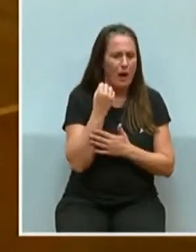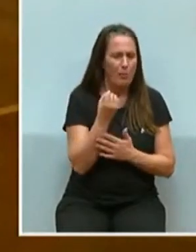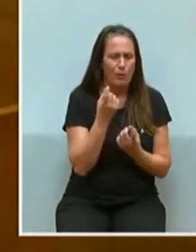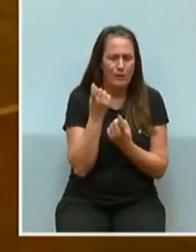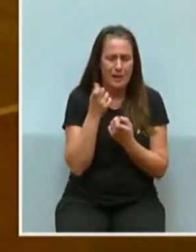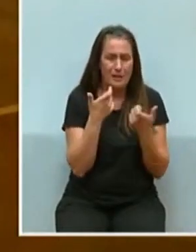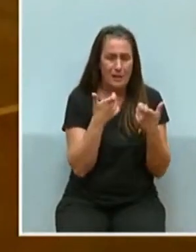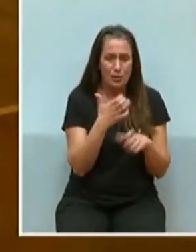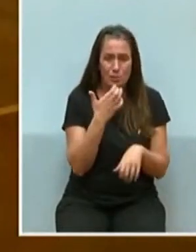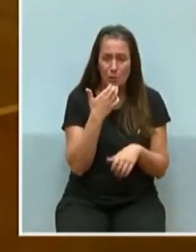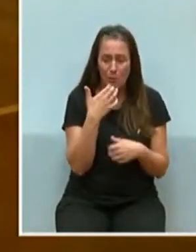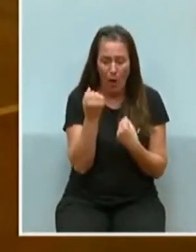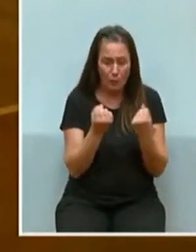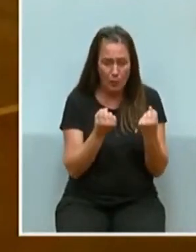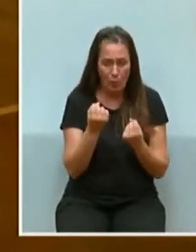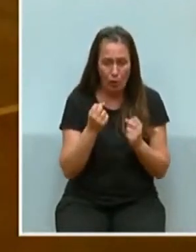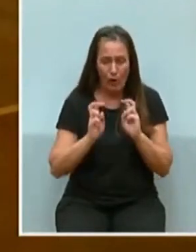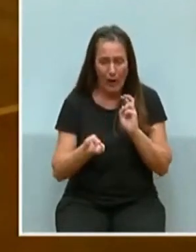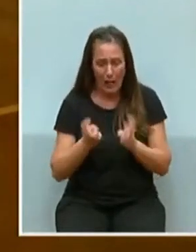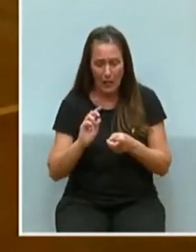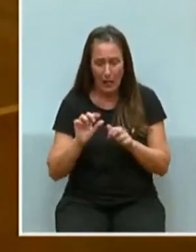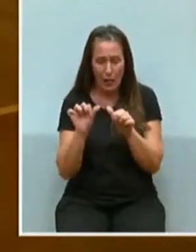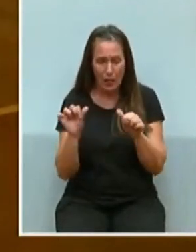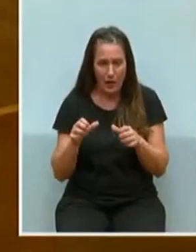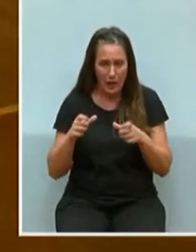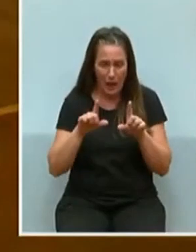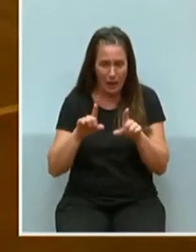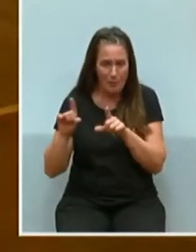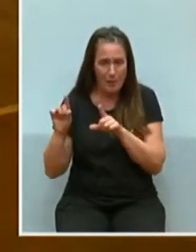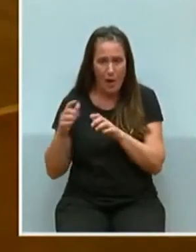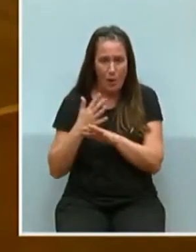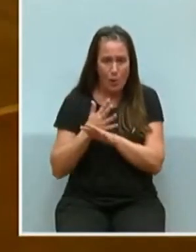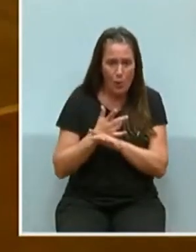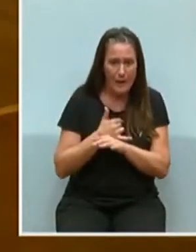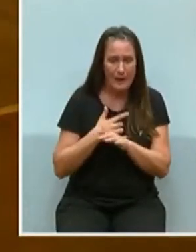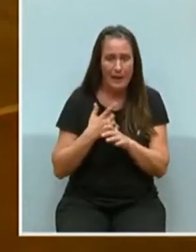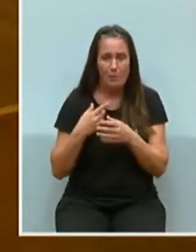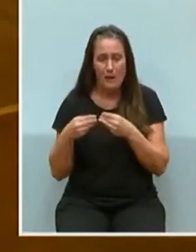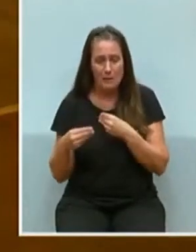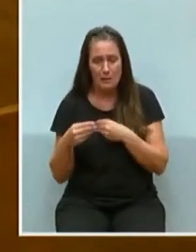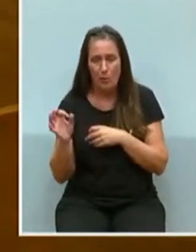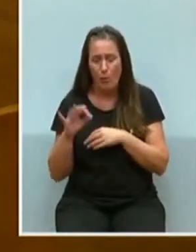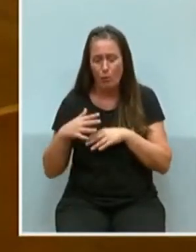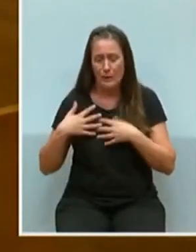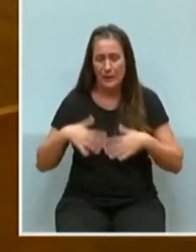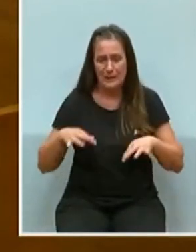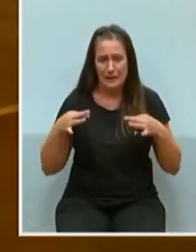importantes como el de la automoción, el calzado, la cerámica, el juguete, el plástico, la industria química o el textil, entre otros.